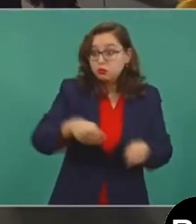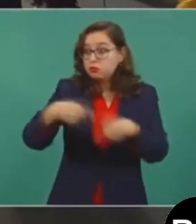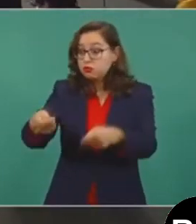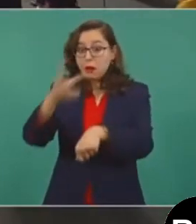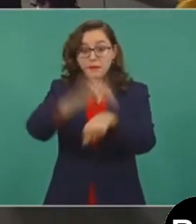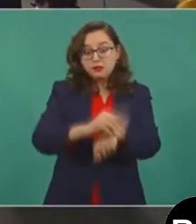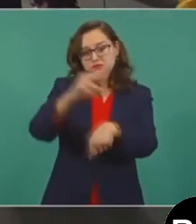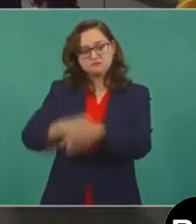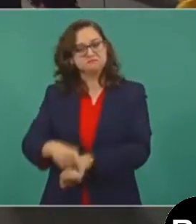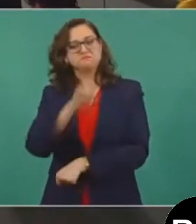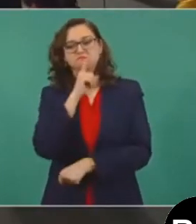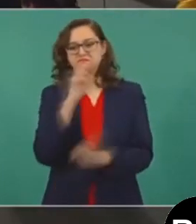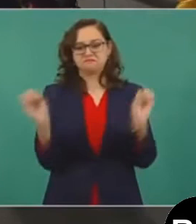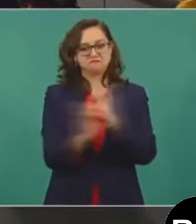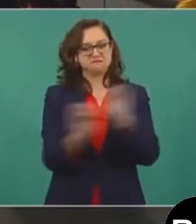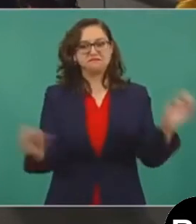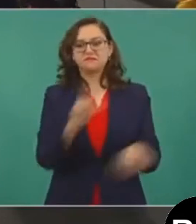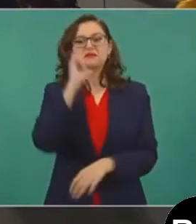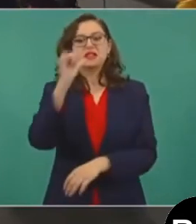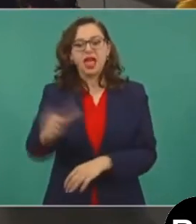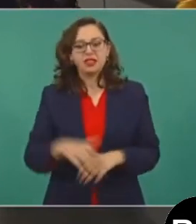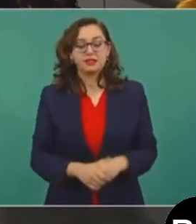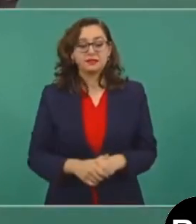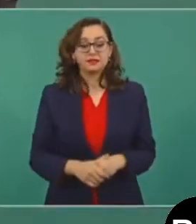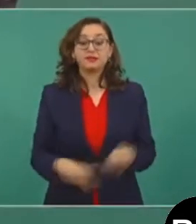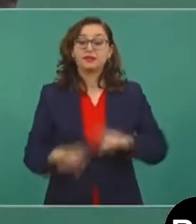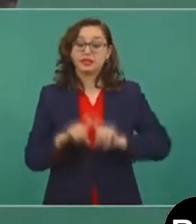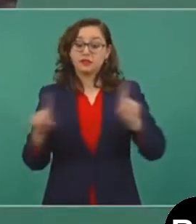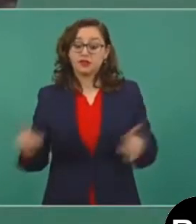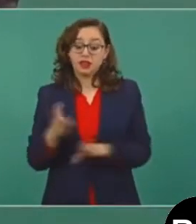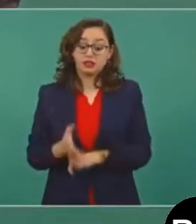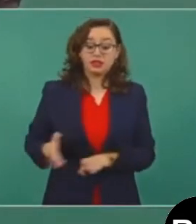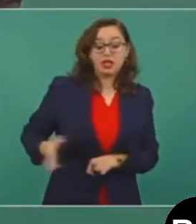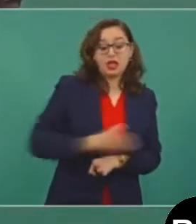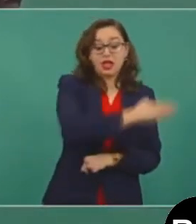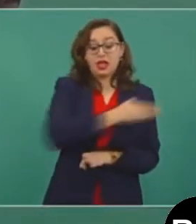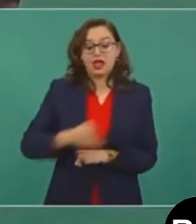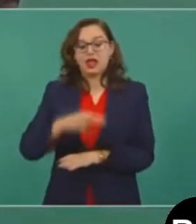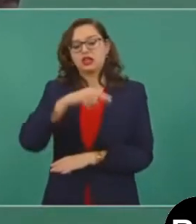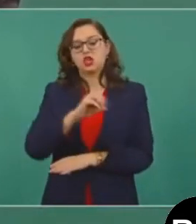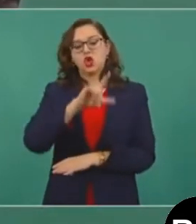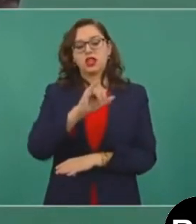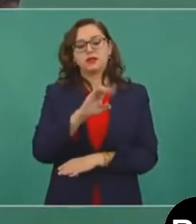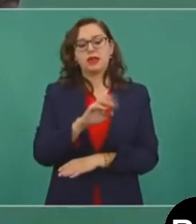entregaban concesiones para el petróleo, para la industria eléctrica,